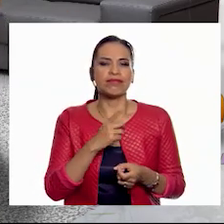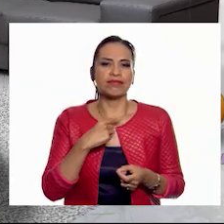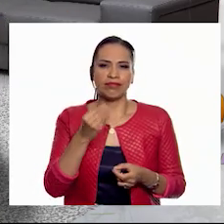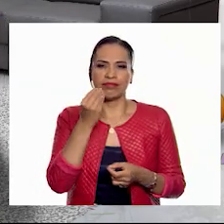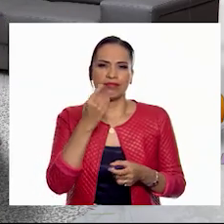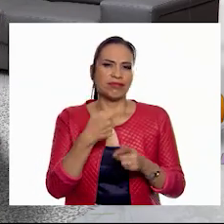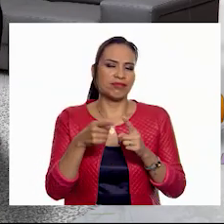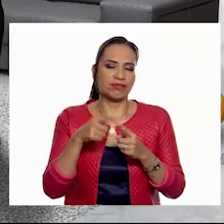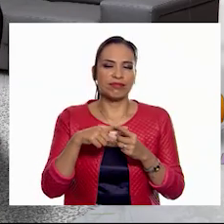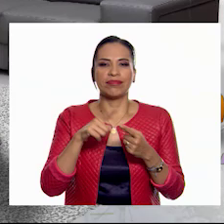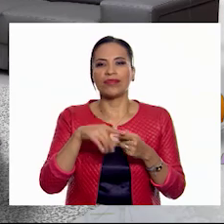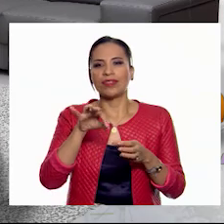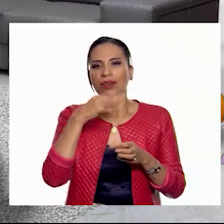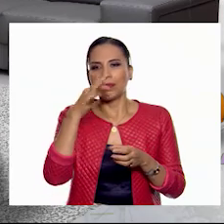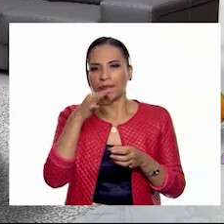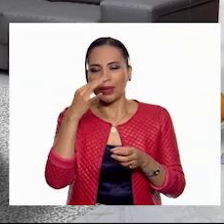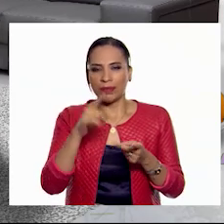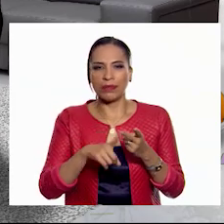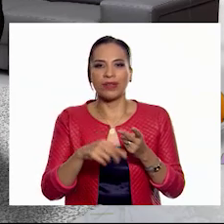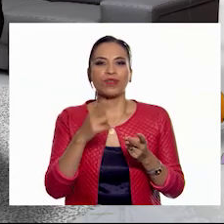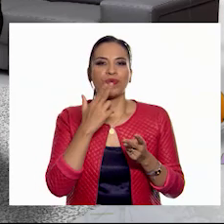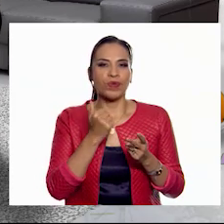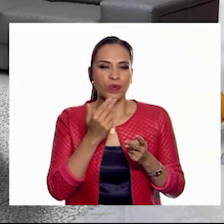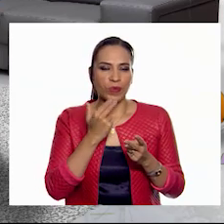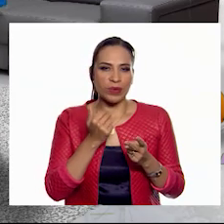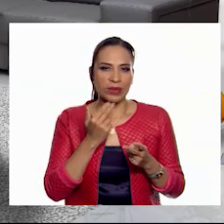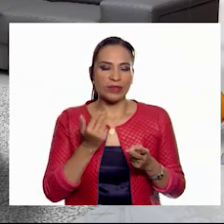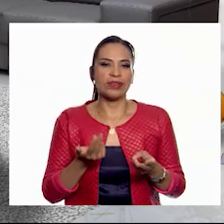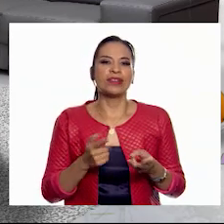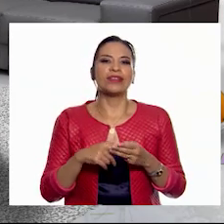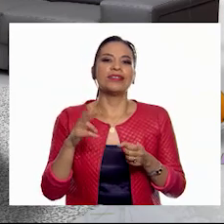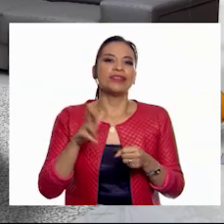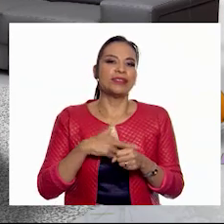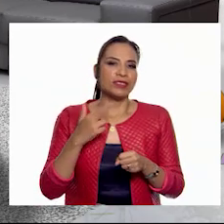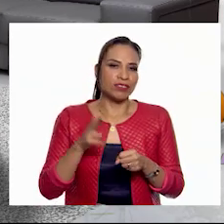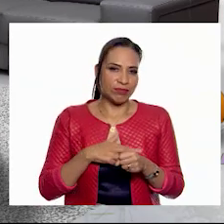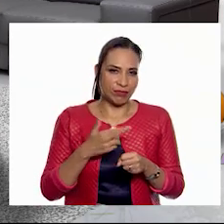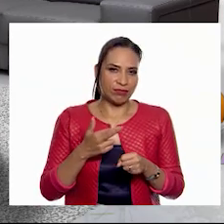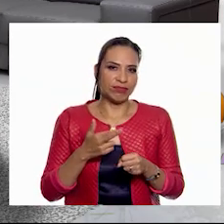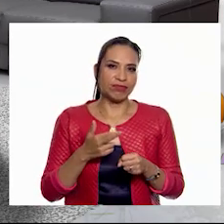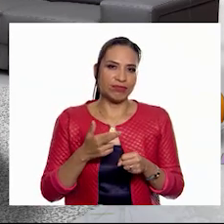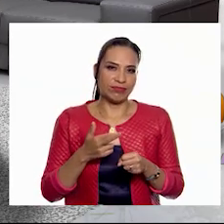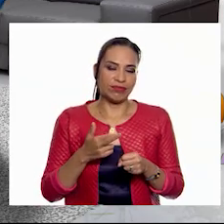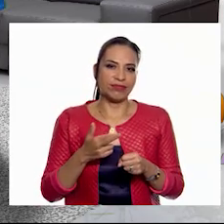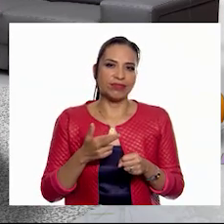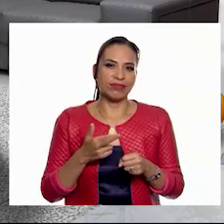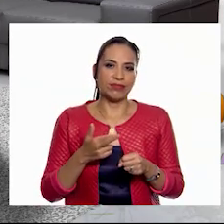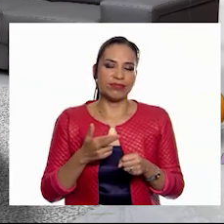chatarra como las papitas. Exacto. Los dulces. Ajá. Los refrescos. Muy bien.